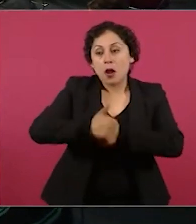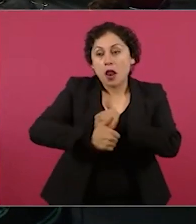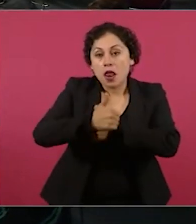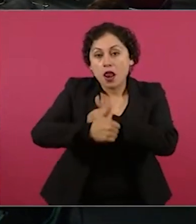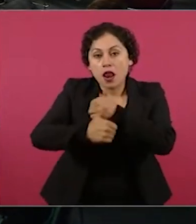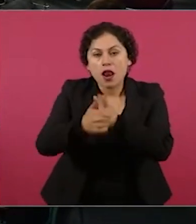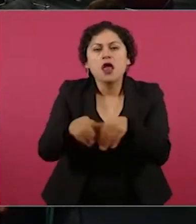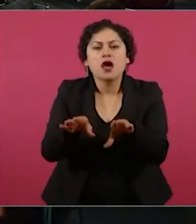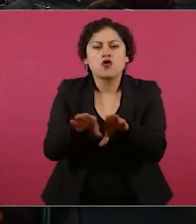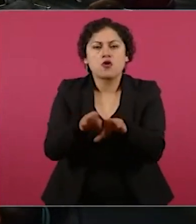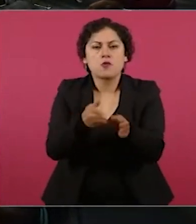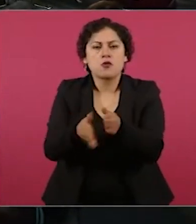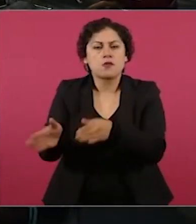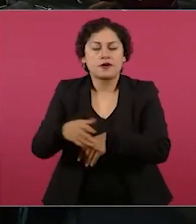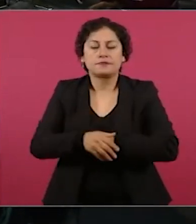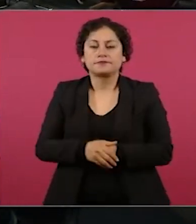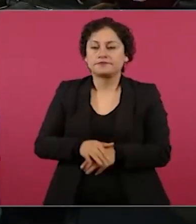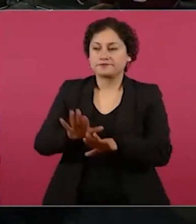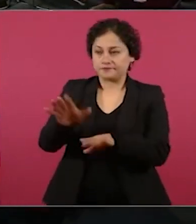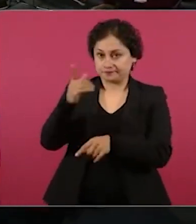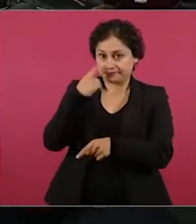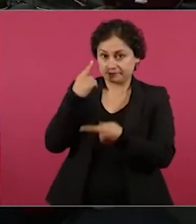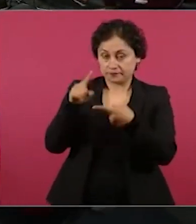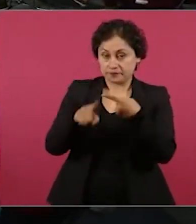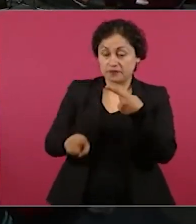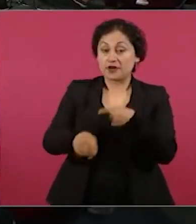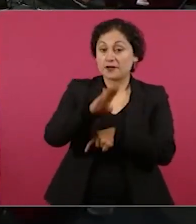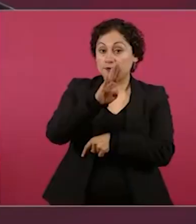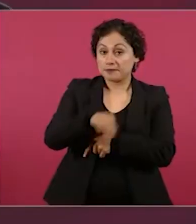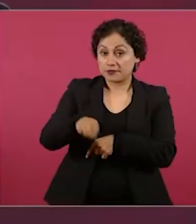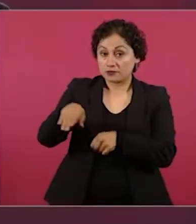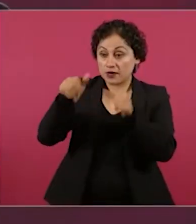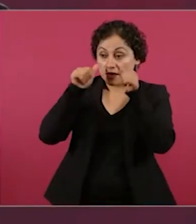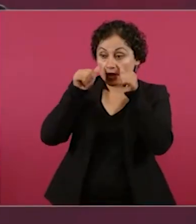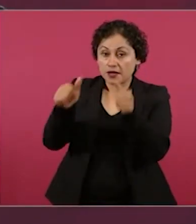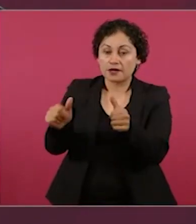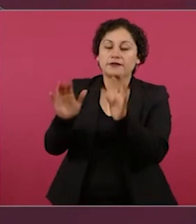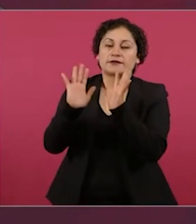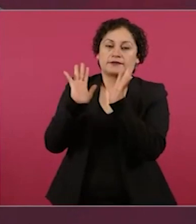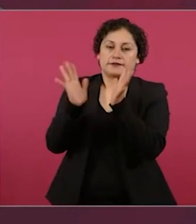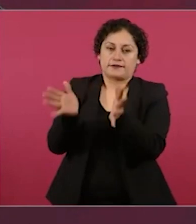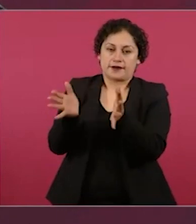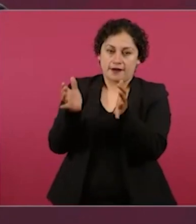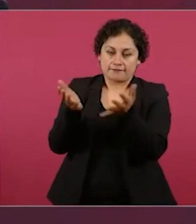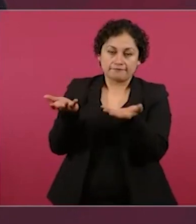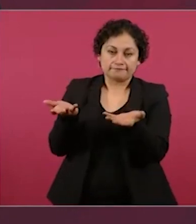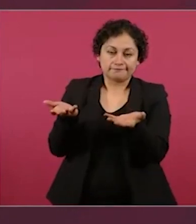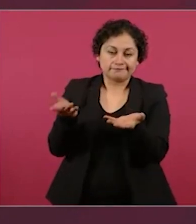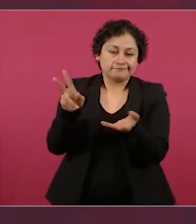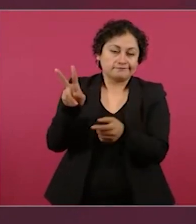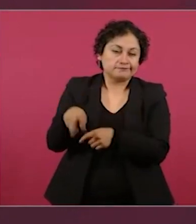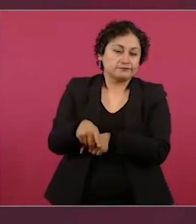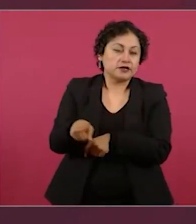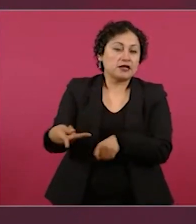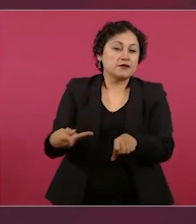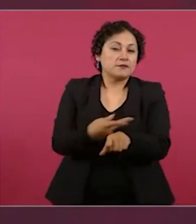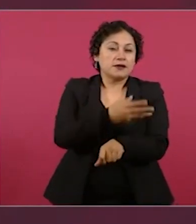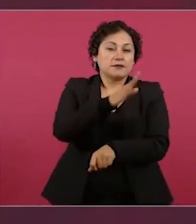Bueno, lo de Michoacán ya se está atendiendo, fue un acto pues también,